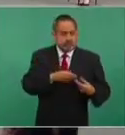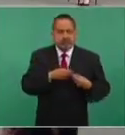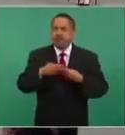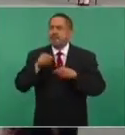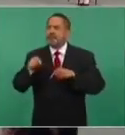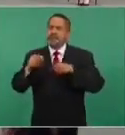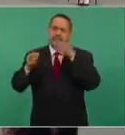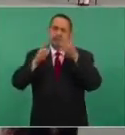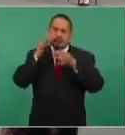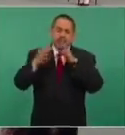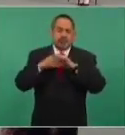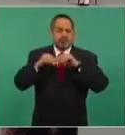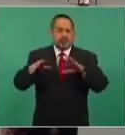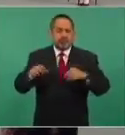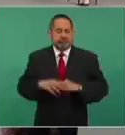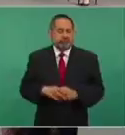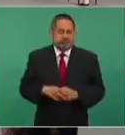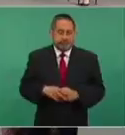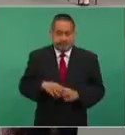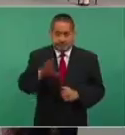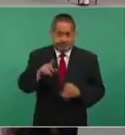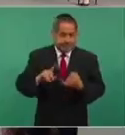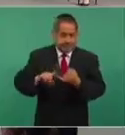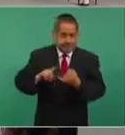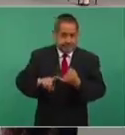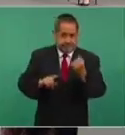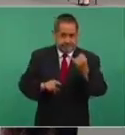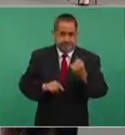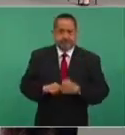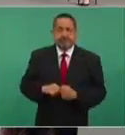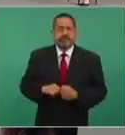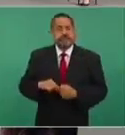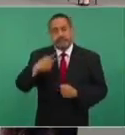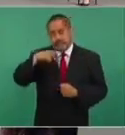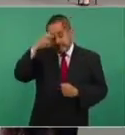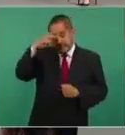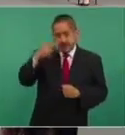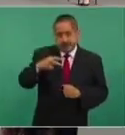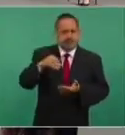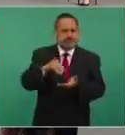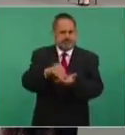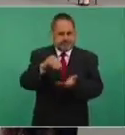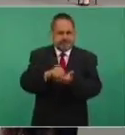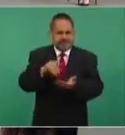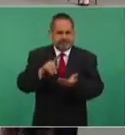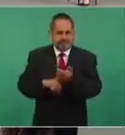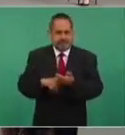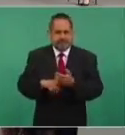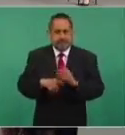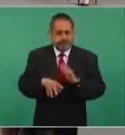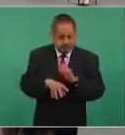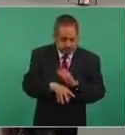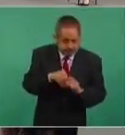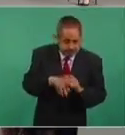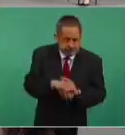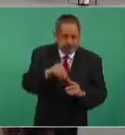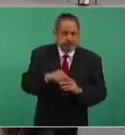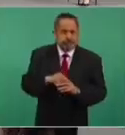Uno, en México seguiremos reservando nuestros combustibles fósiles